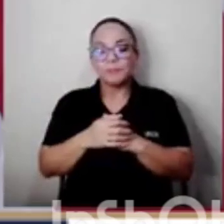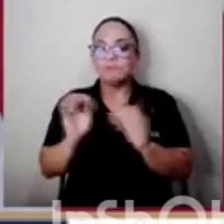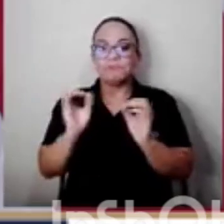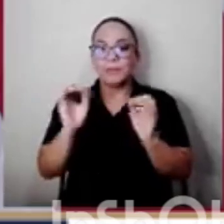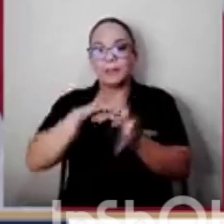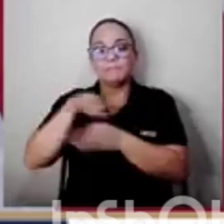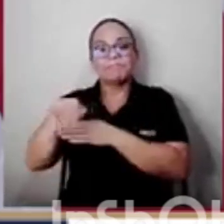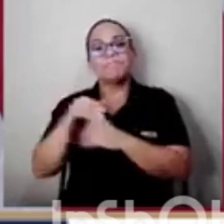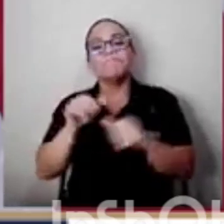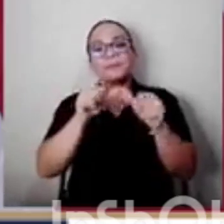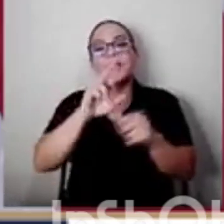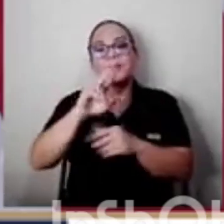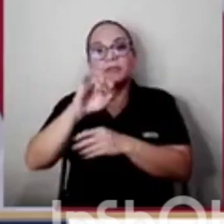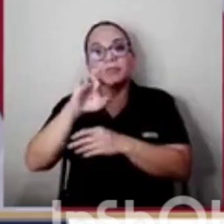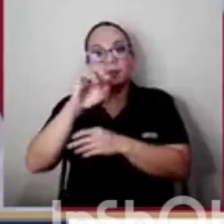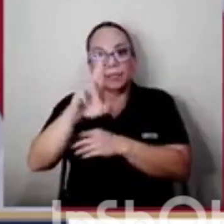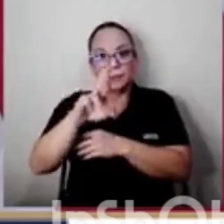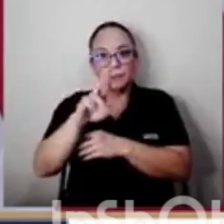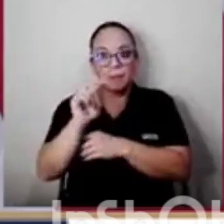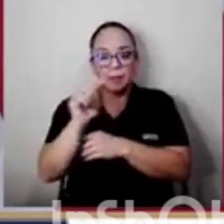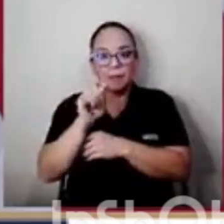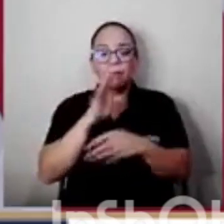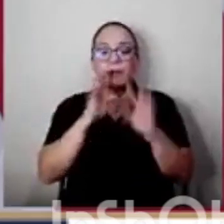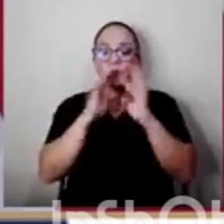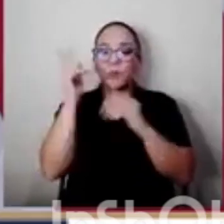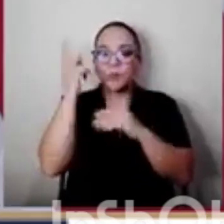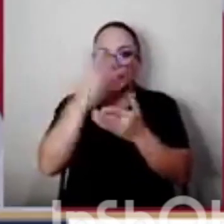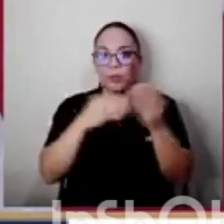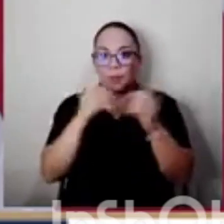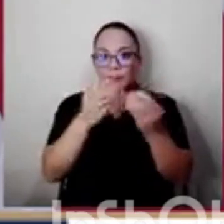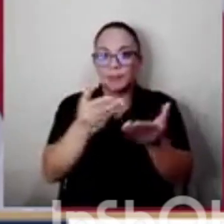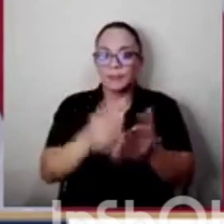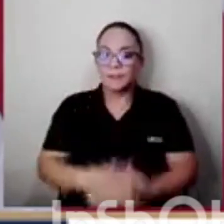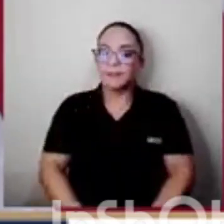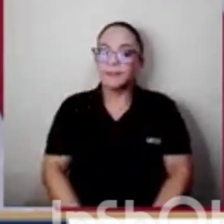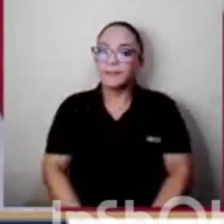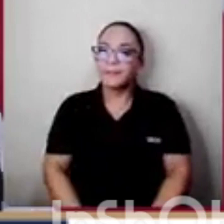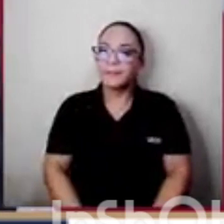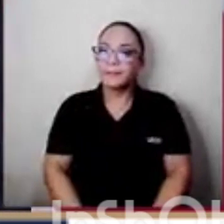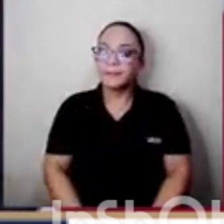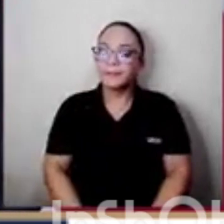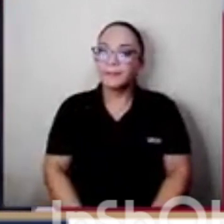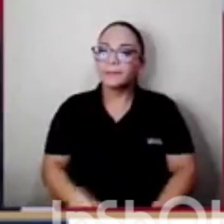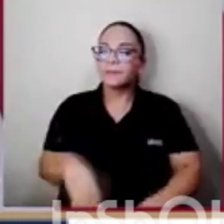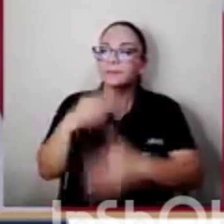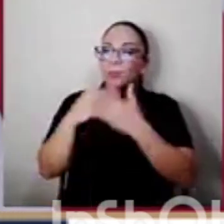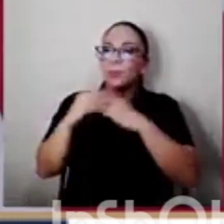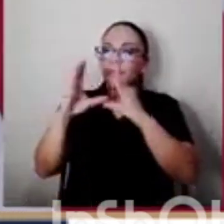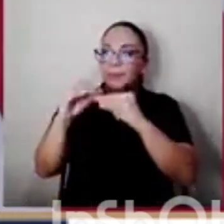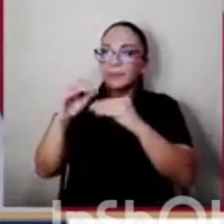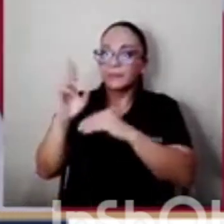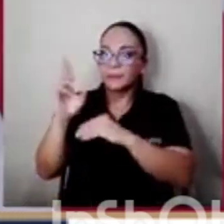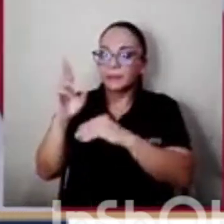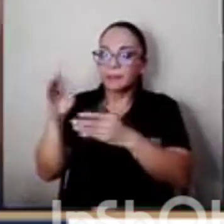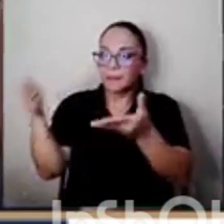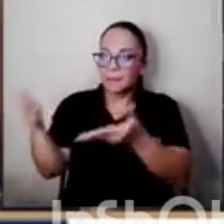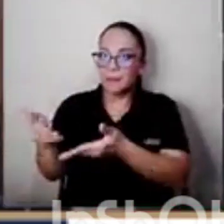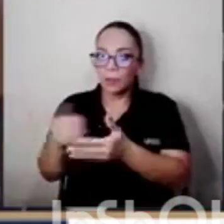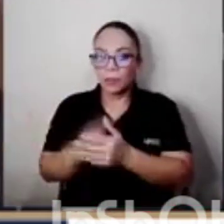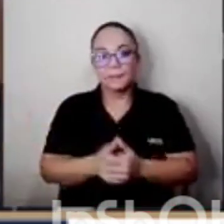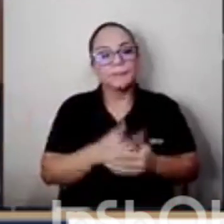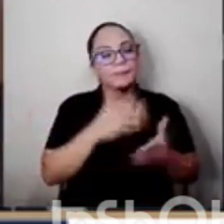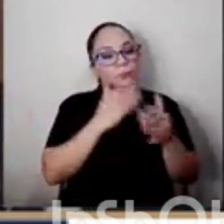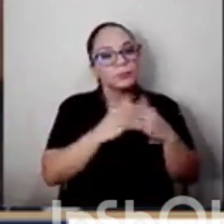Araya de Hablemos de Política y Algo Más. Buenas tardes, don Richard. Bienvenido. Buenas